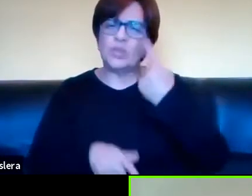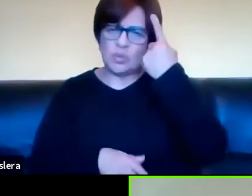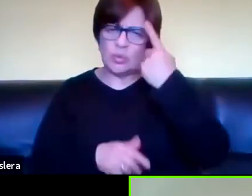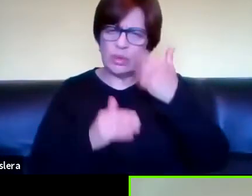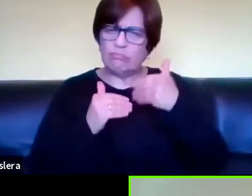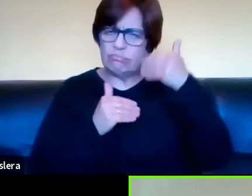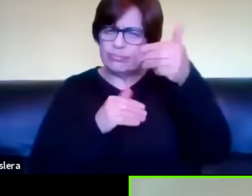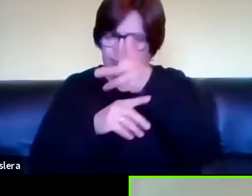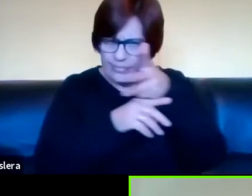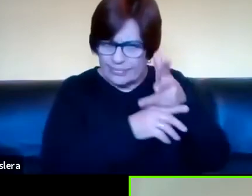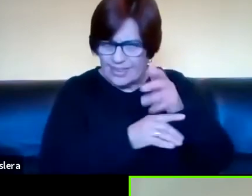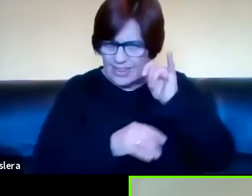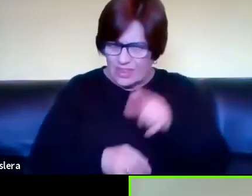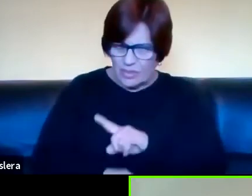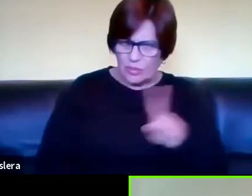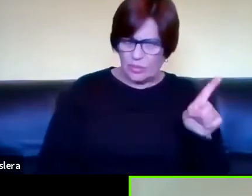diferida?